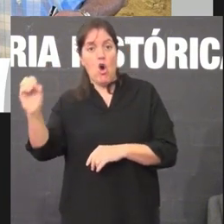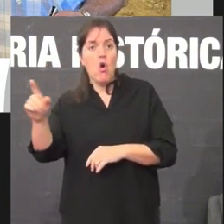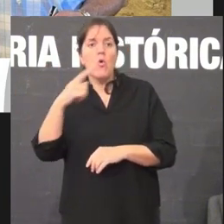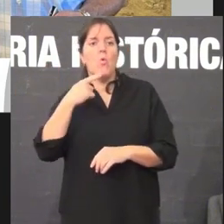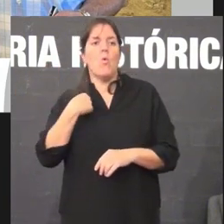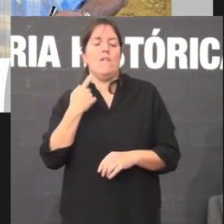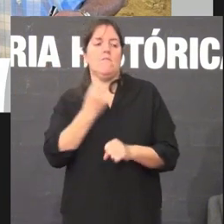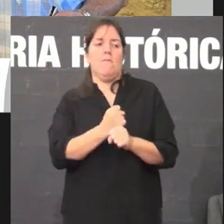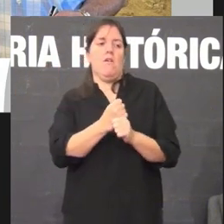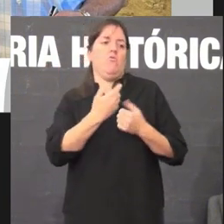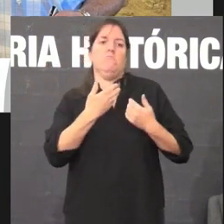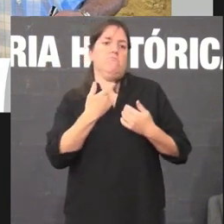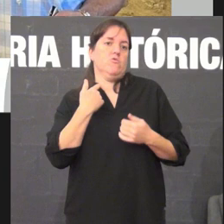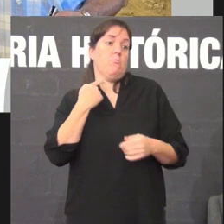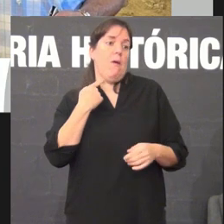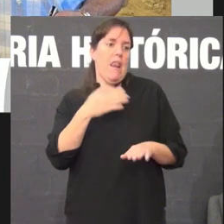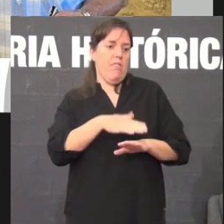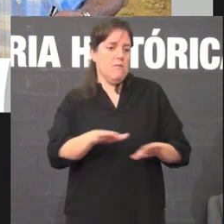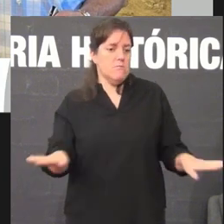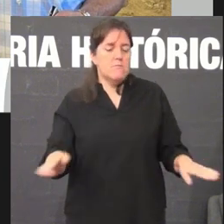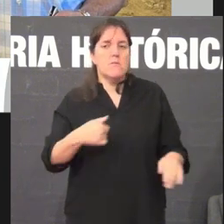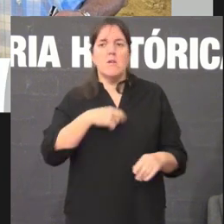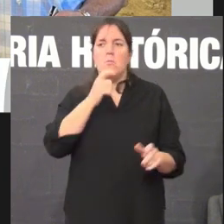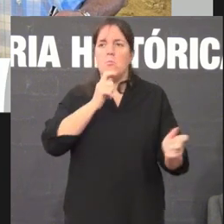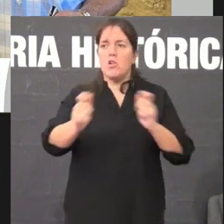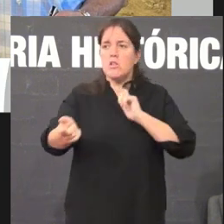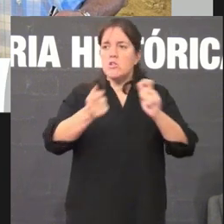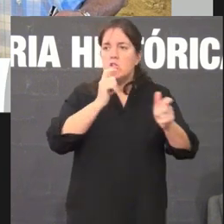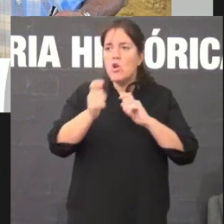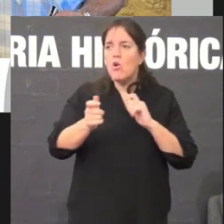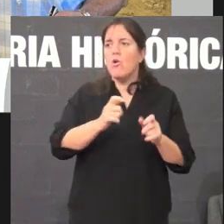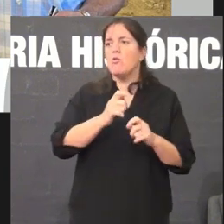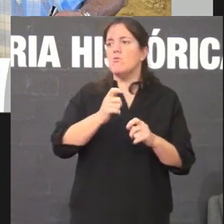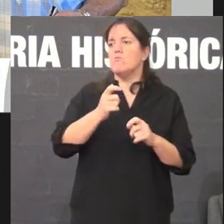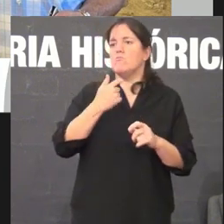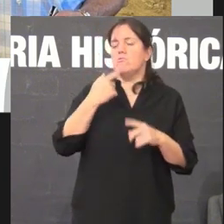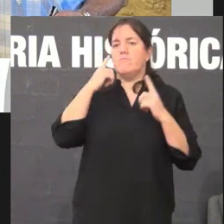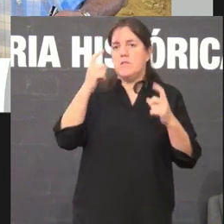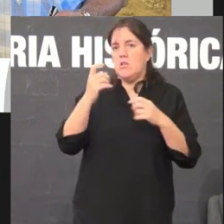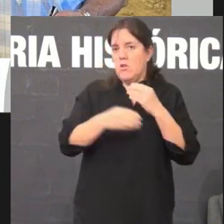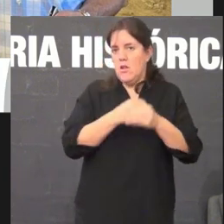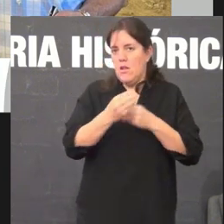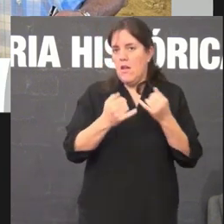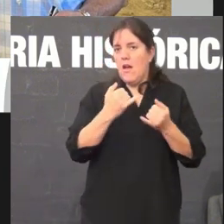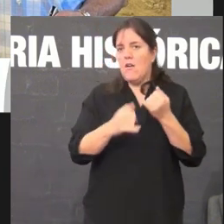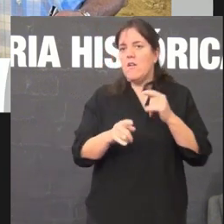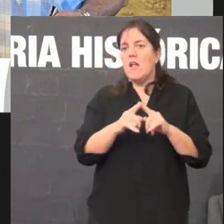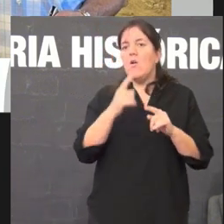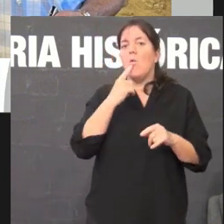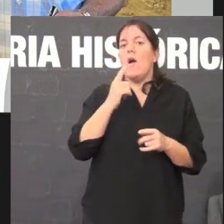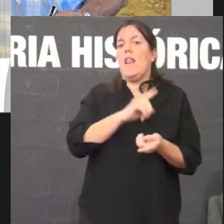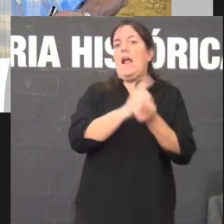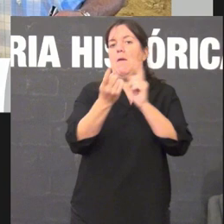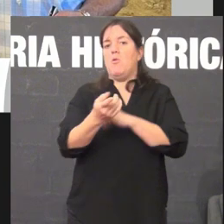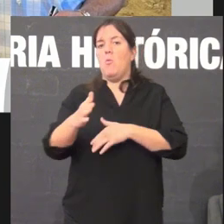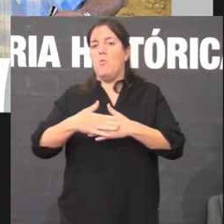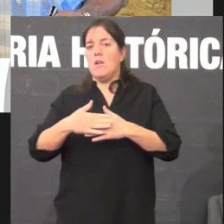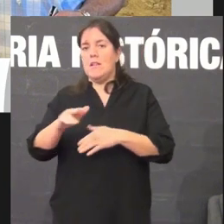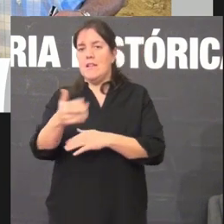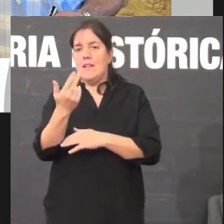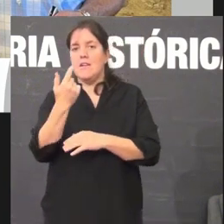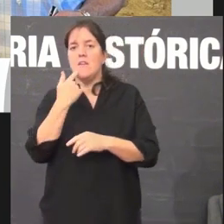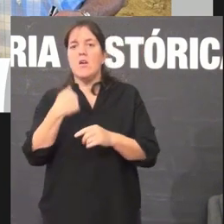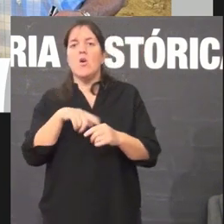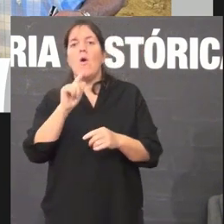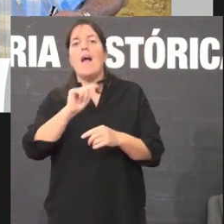traballo protestou dixo que ninguén en fin tentou facer o que podía ao final tivo que escribir Rianxo e despois tivo que